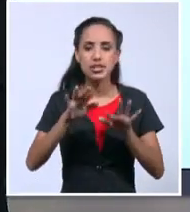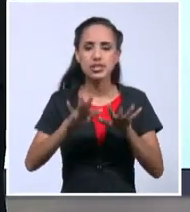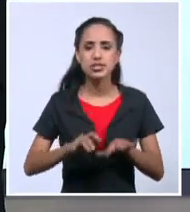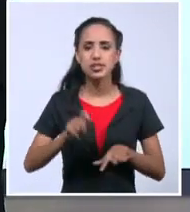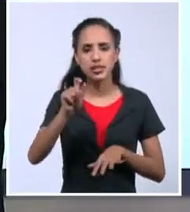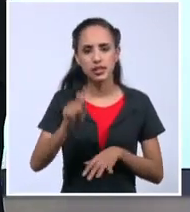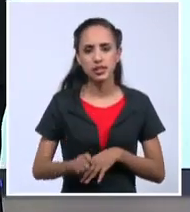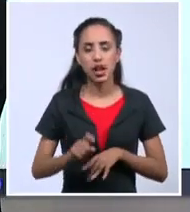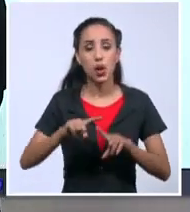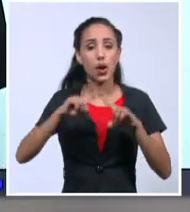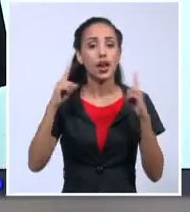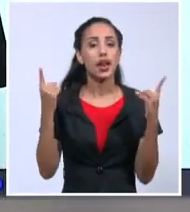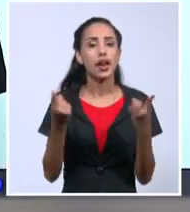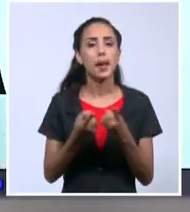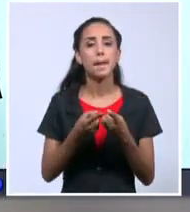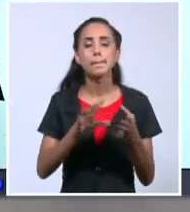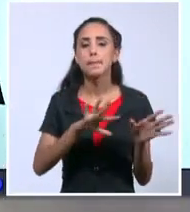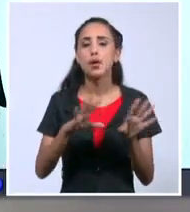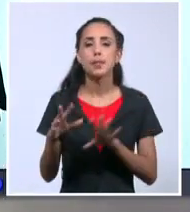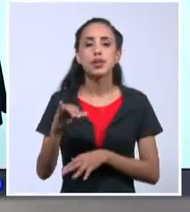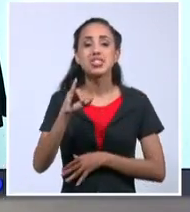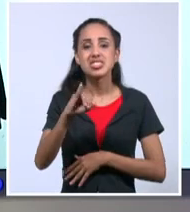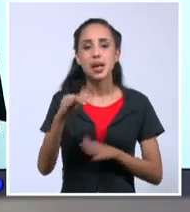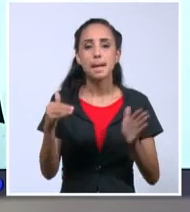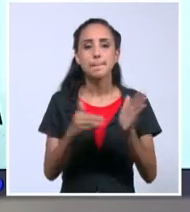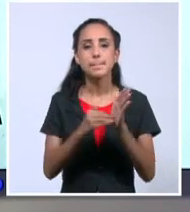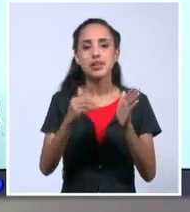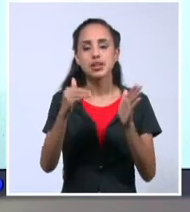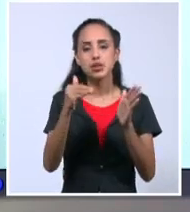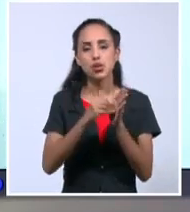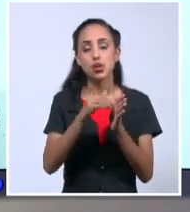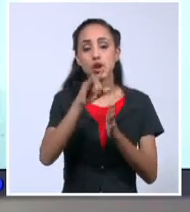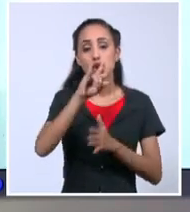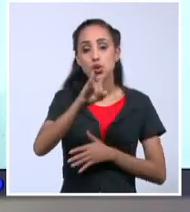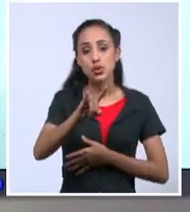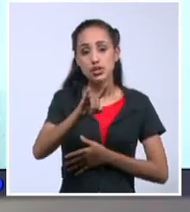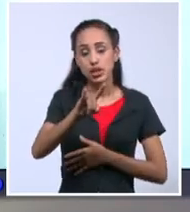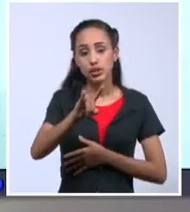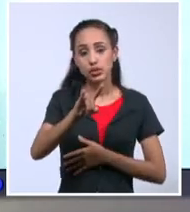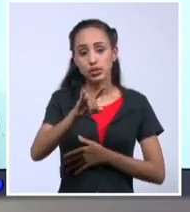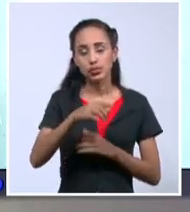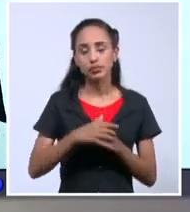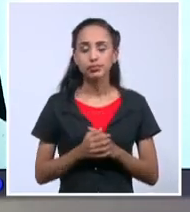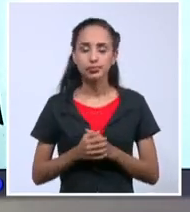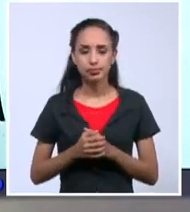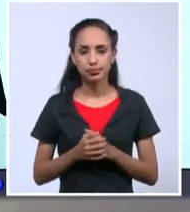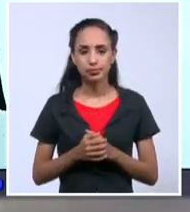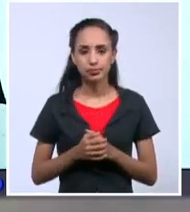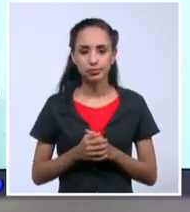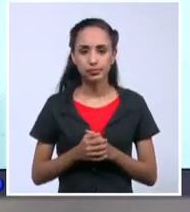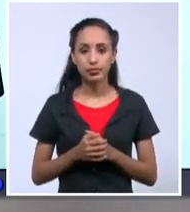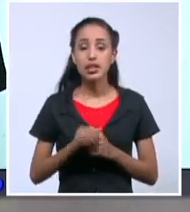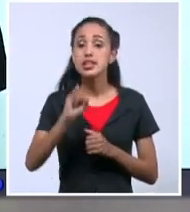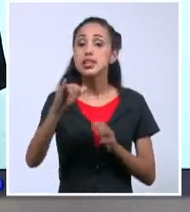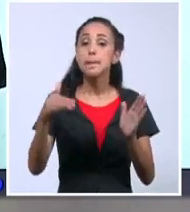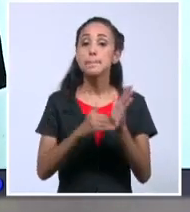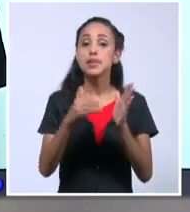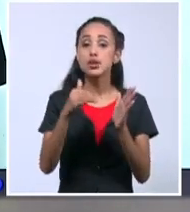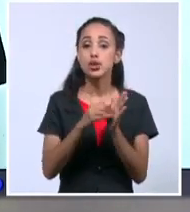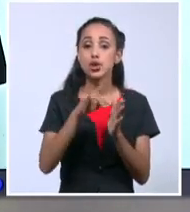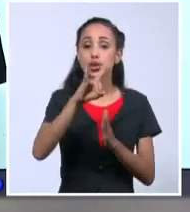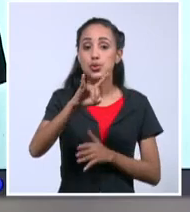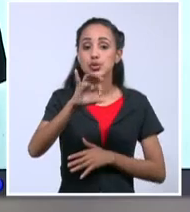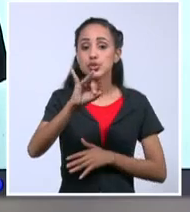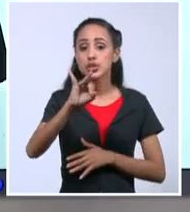general, al menos 6.970